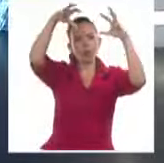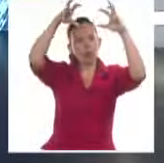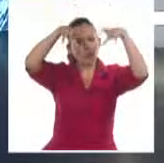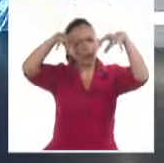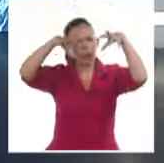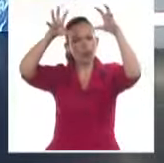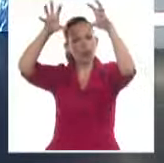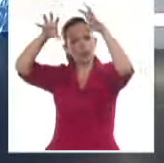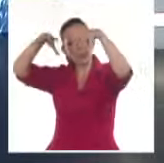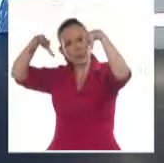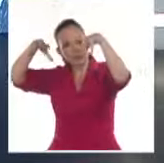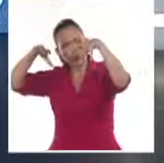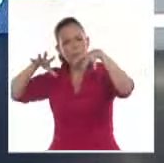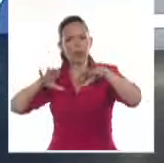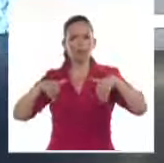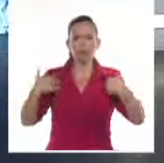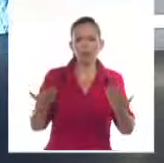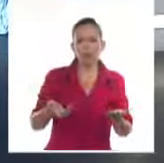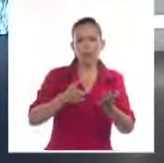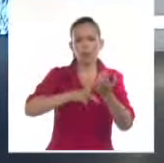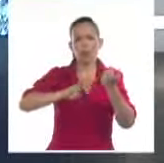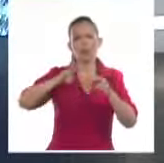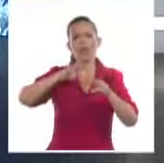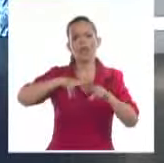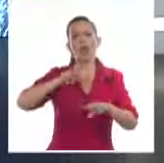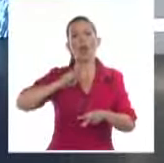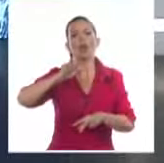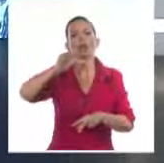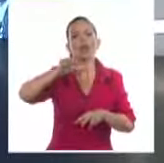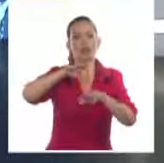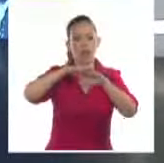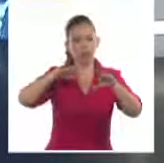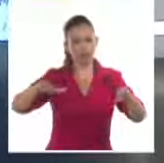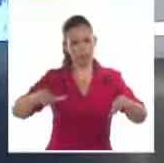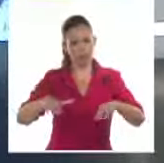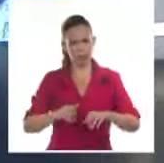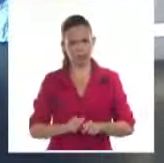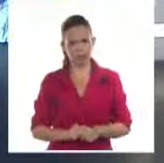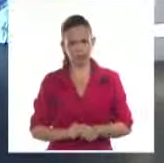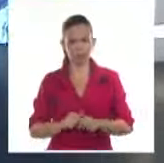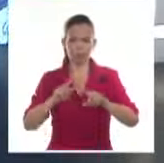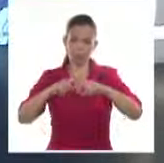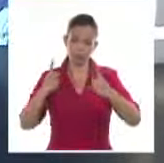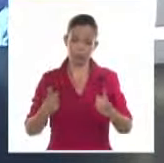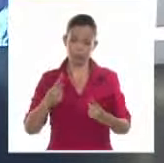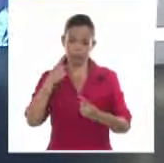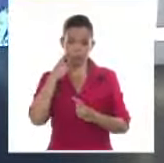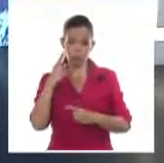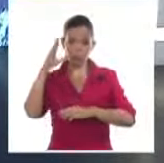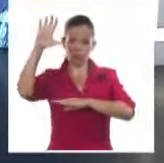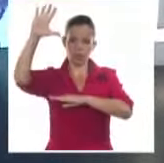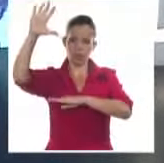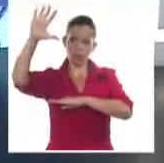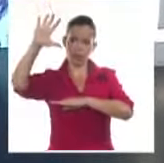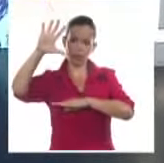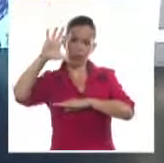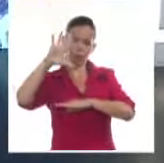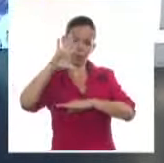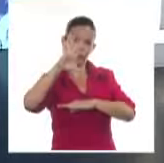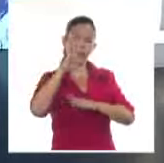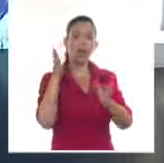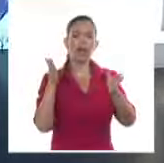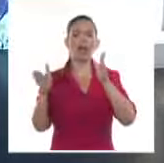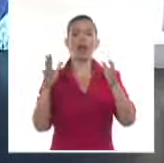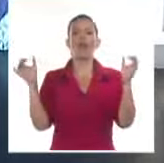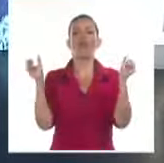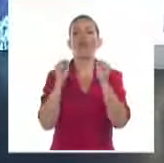en zona de la costa norte de la provincia de Holguín. Situación marcada, como pueden ver acá, por los restos de lo que fue el 19º Frente Frío, que aún transita sobre